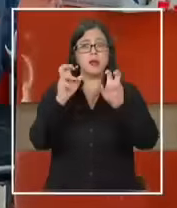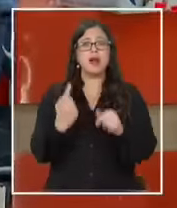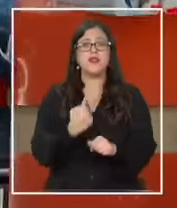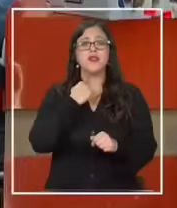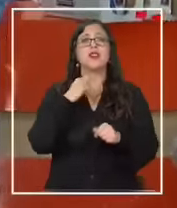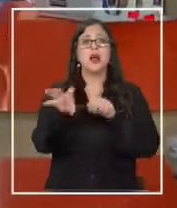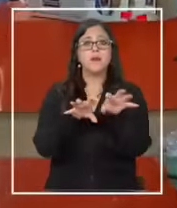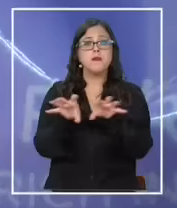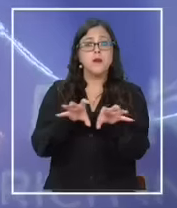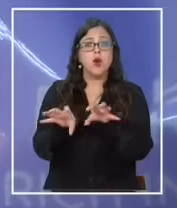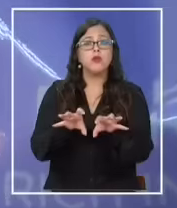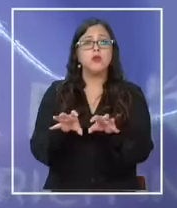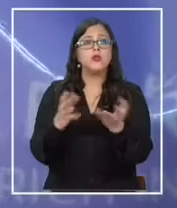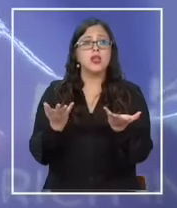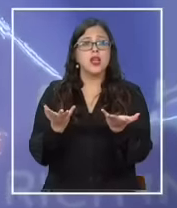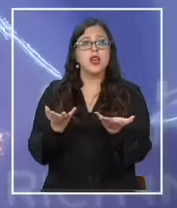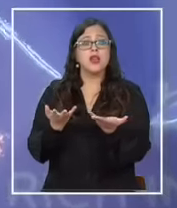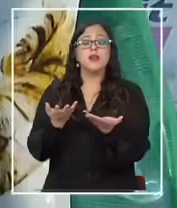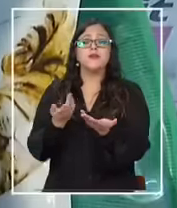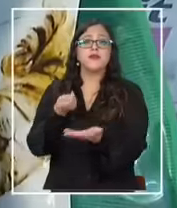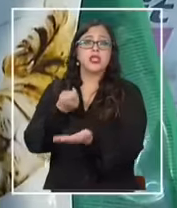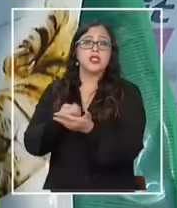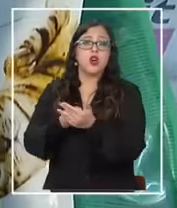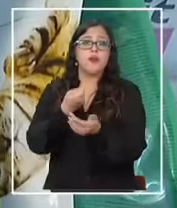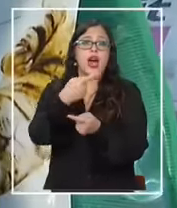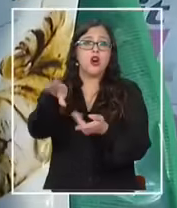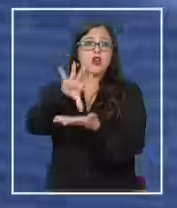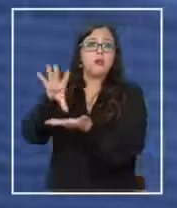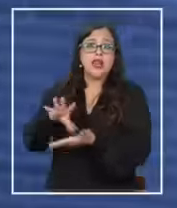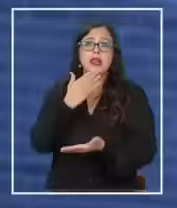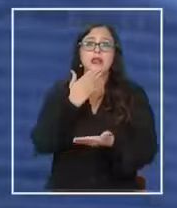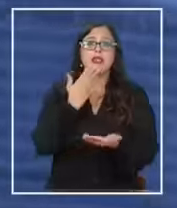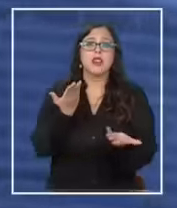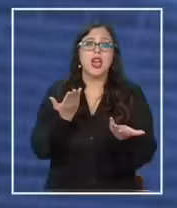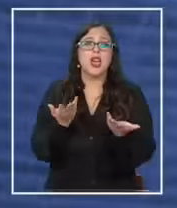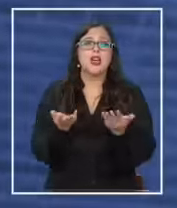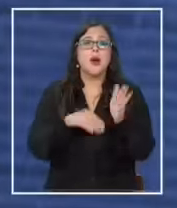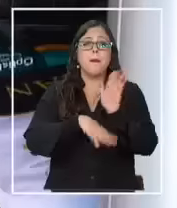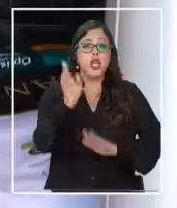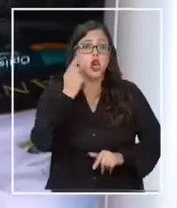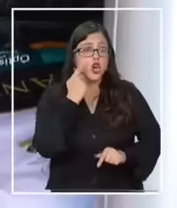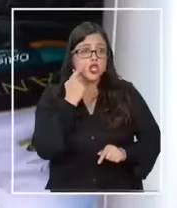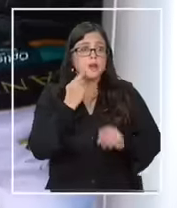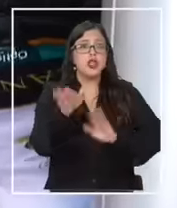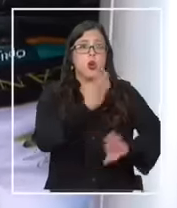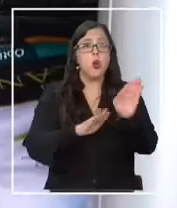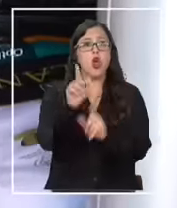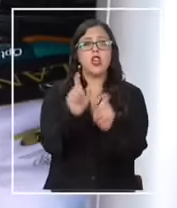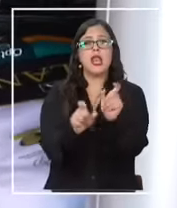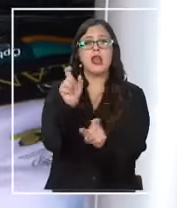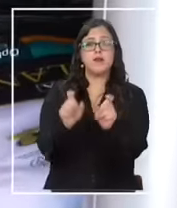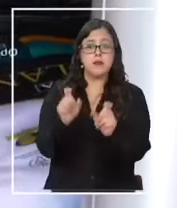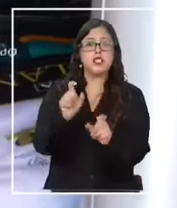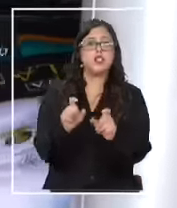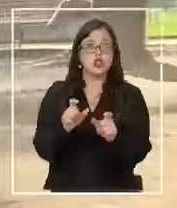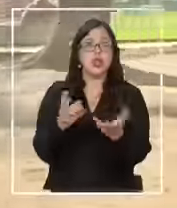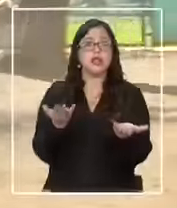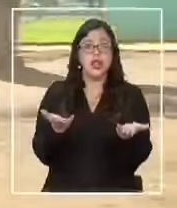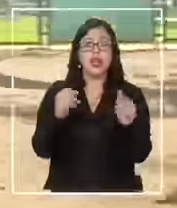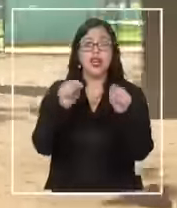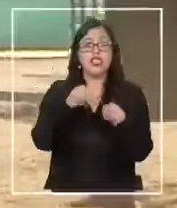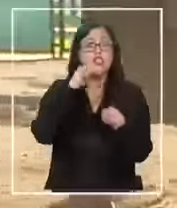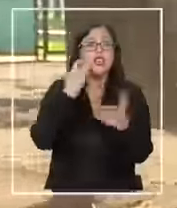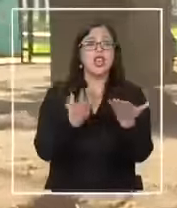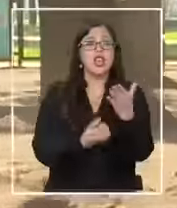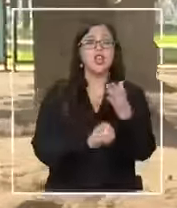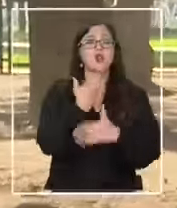que principalmente es importado a eso se suma el mayor conocimiento y cuidado que mantienen las personas lo que los ha llevado a